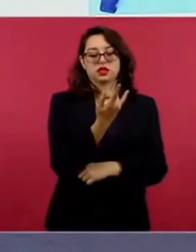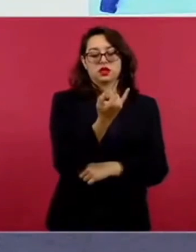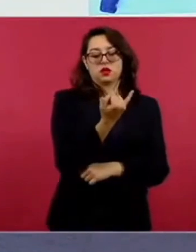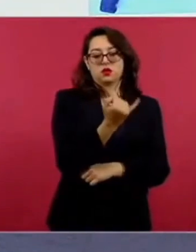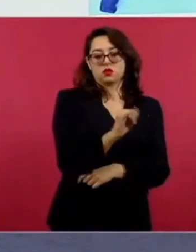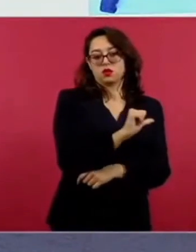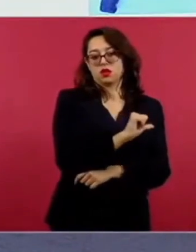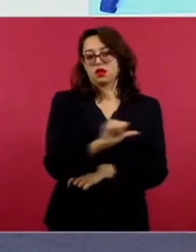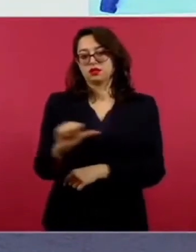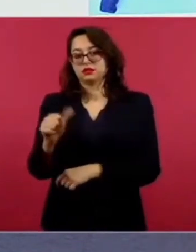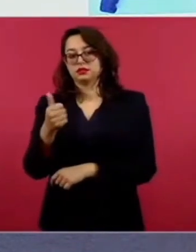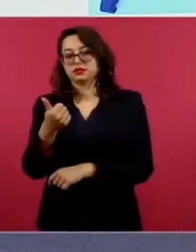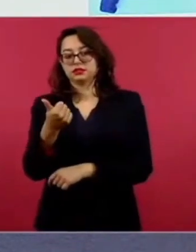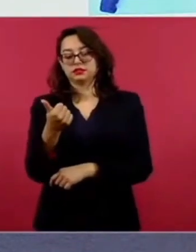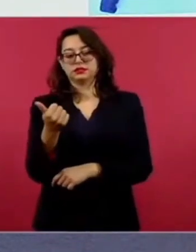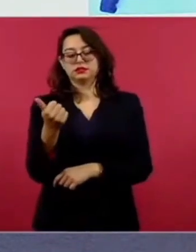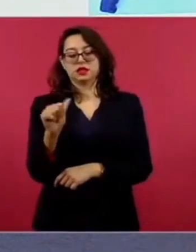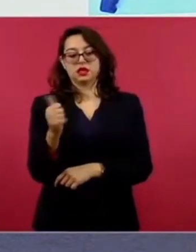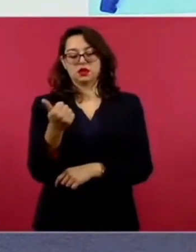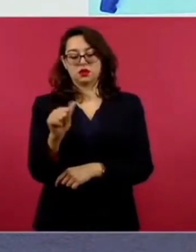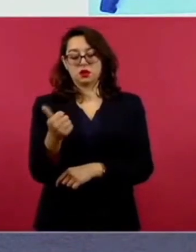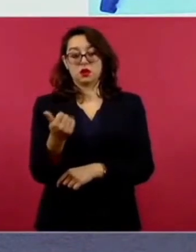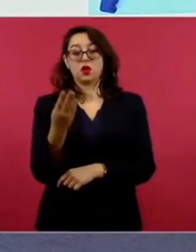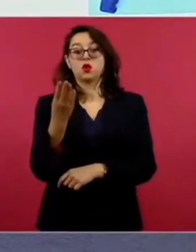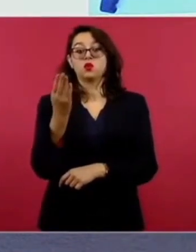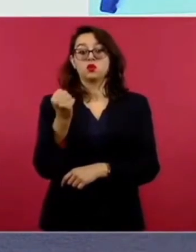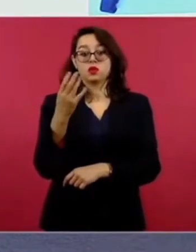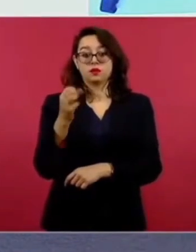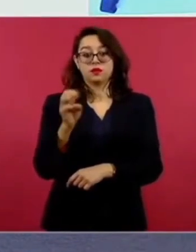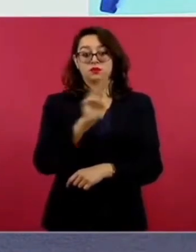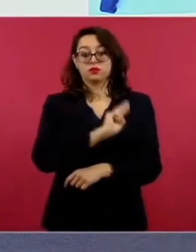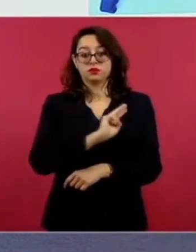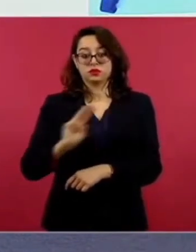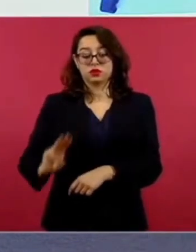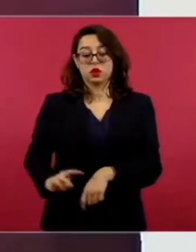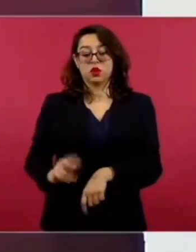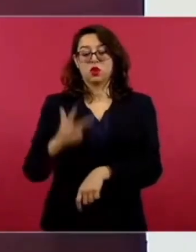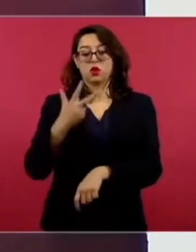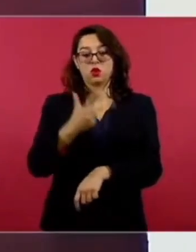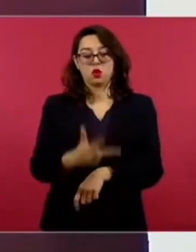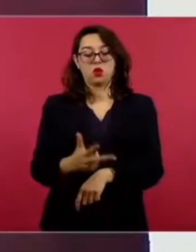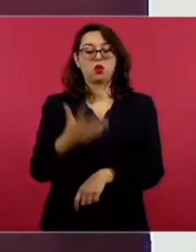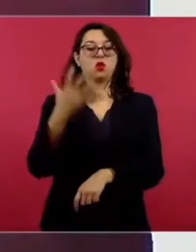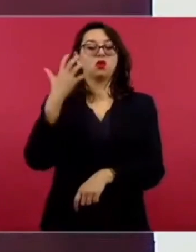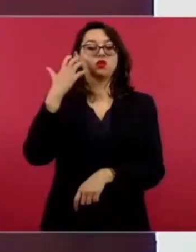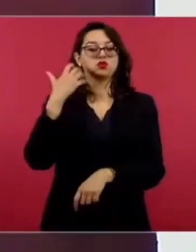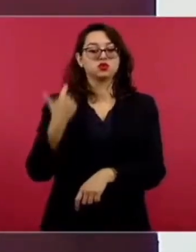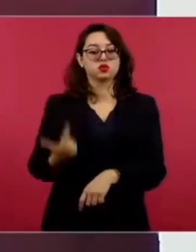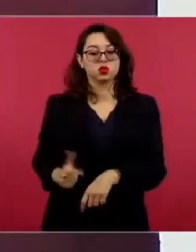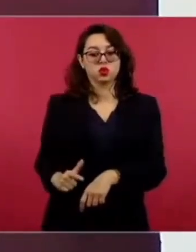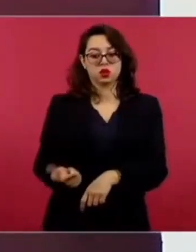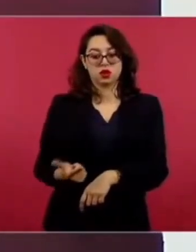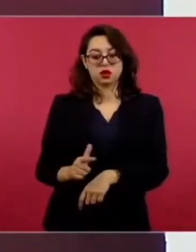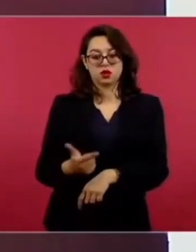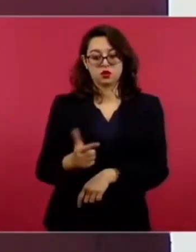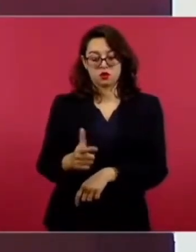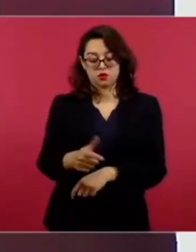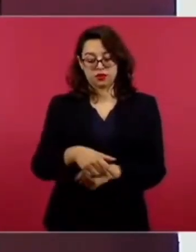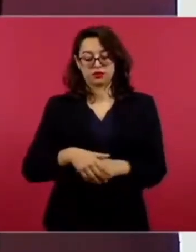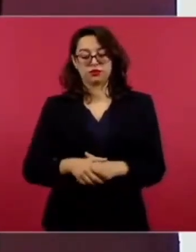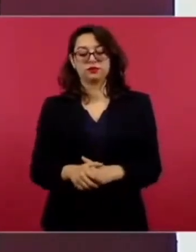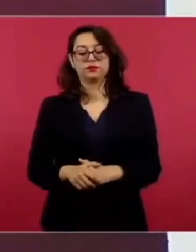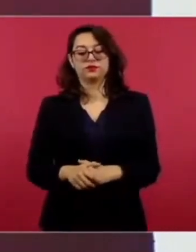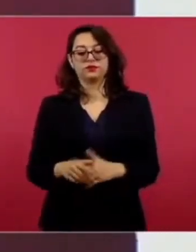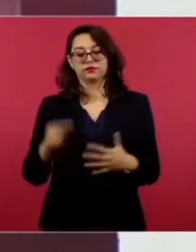9 municipios, 8 de Guanajuato, León, San Francisco, Irapuato, Salamanca, Valle de